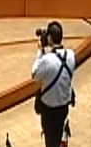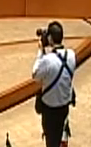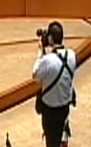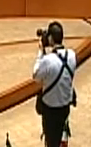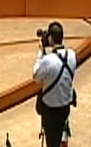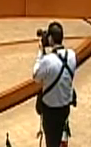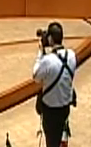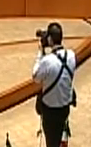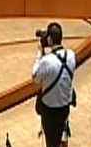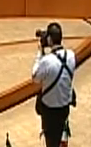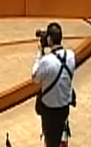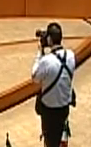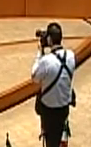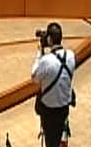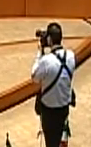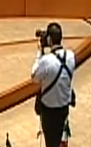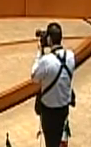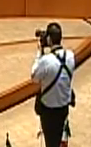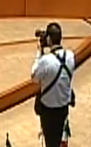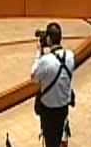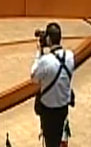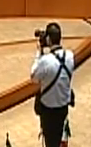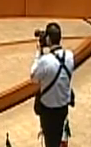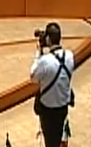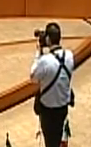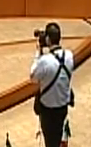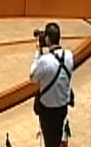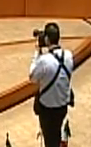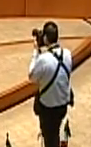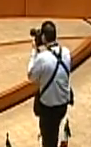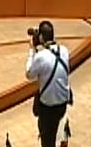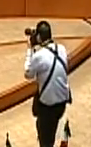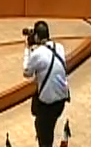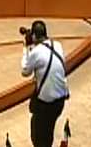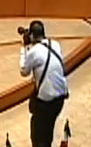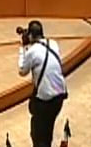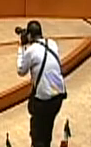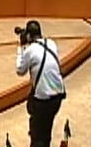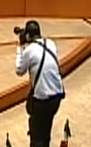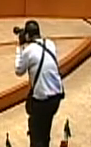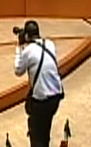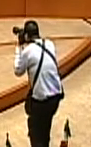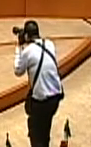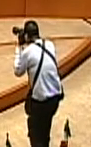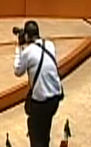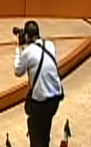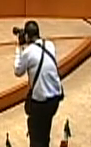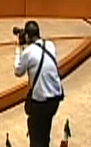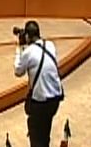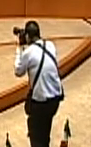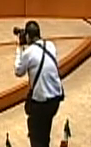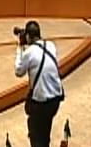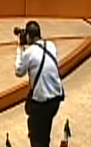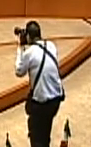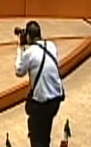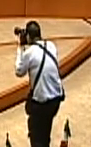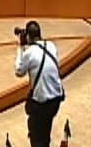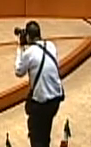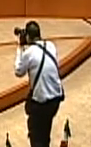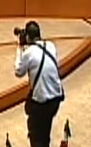Con su venia, Presidenta. Los sismos acabaron con las vidas de muchos mexicanos.